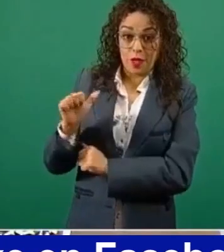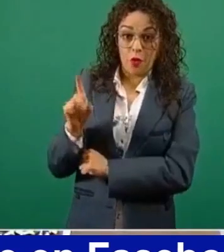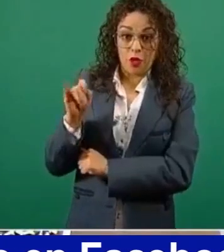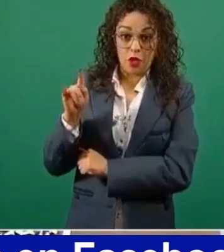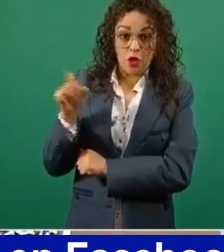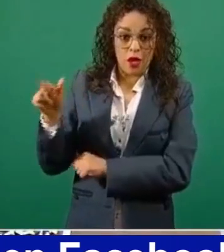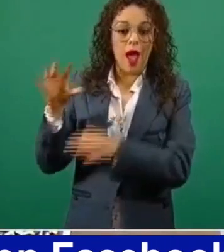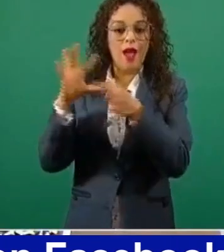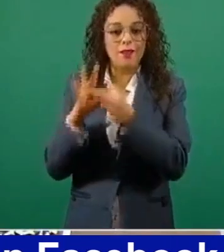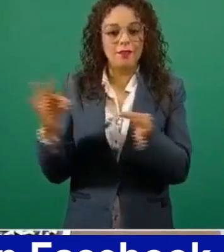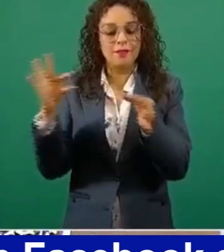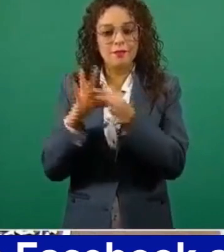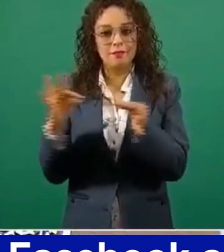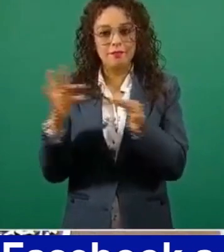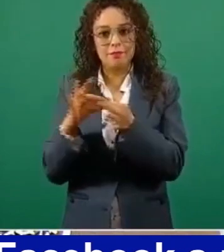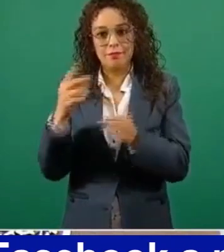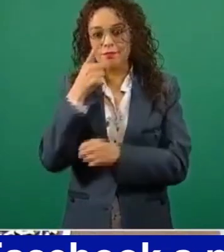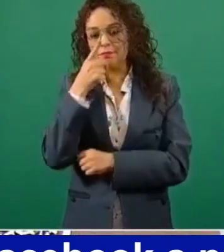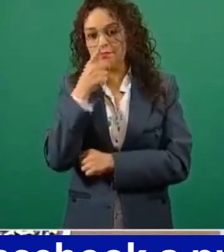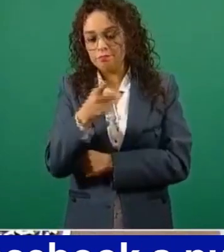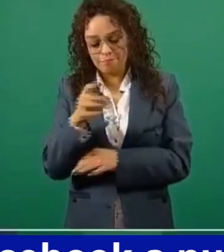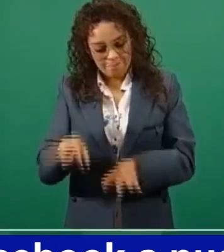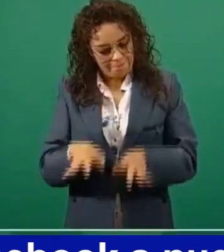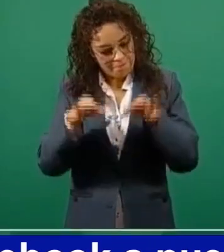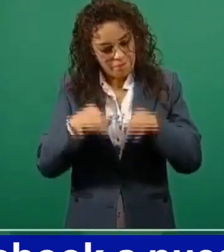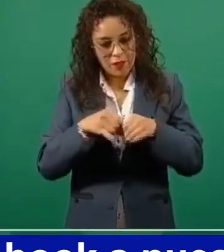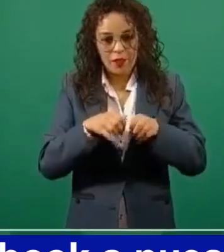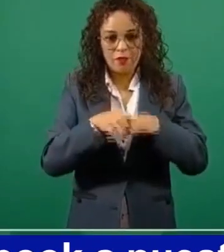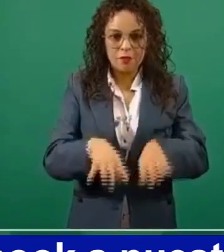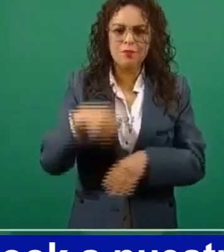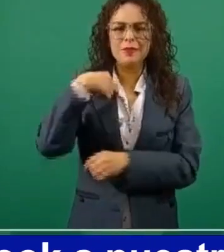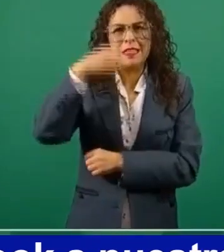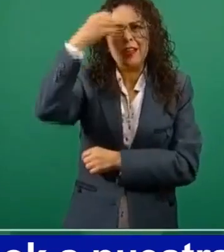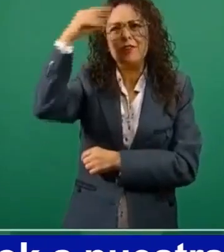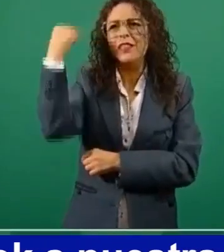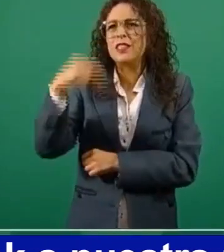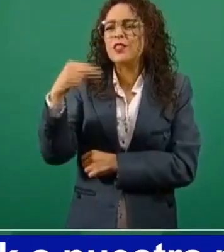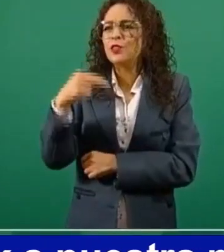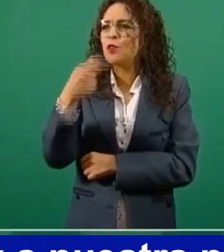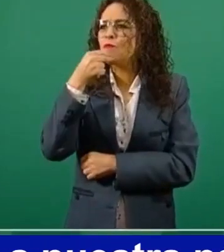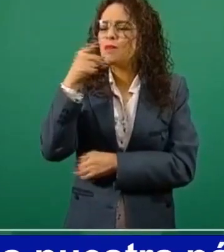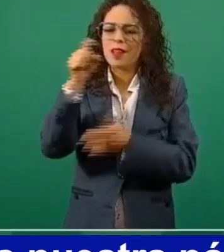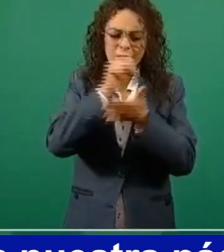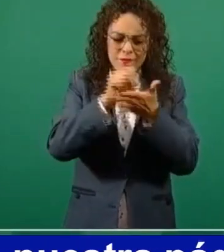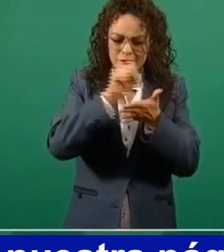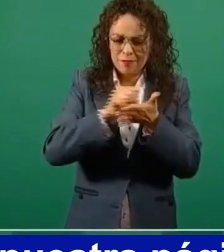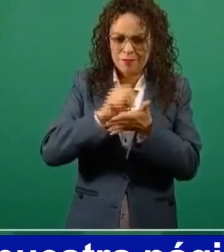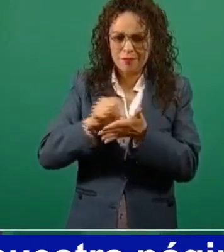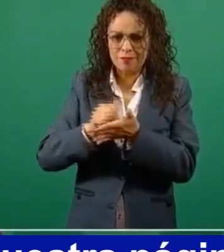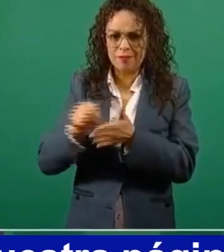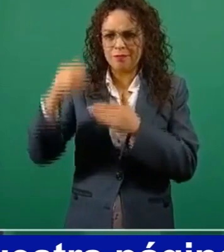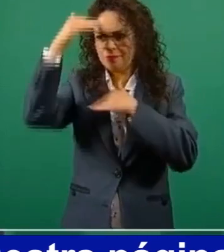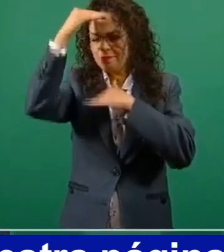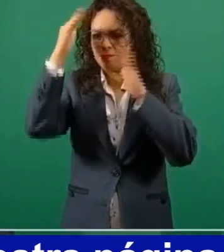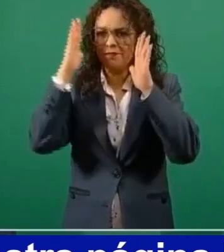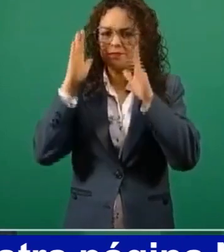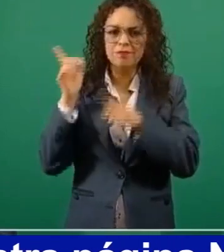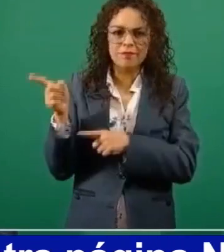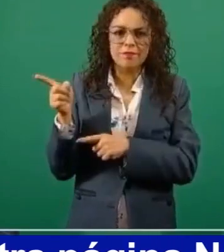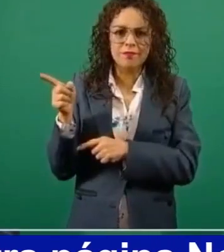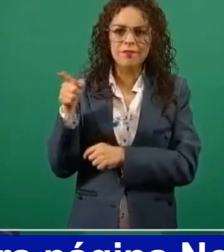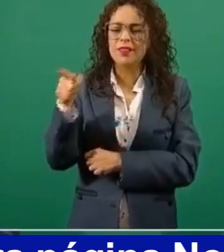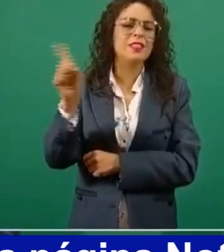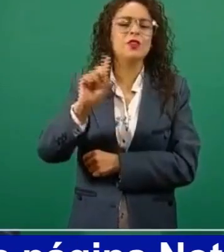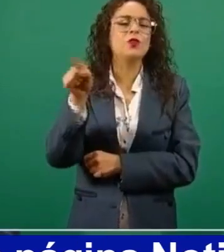se me olvida siempre el nombre de este articulista conservador. ¿Eh? David Condilávez. No, él es el